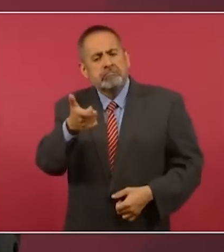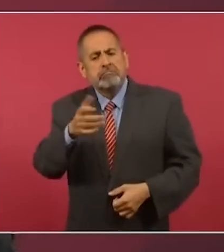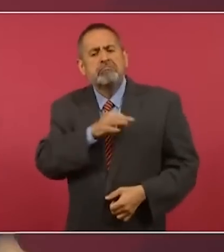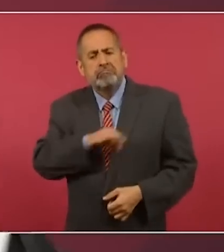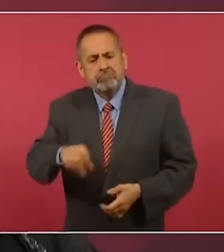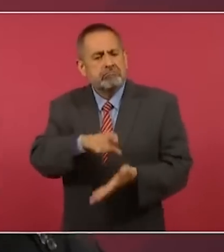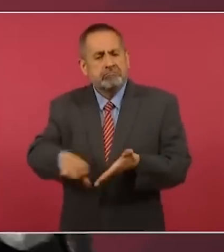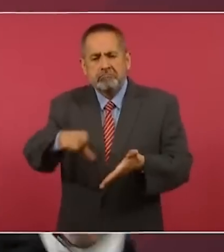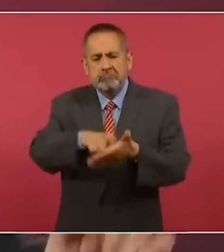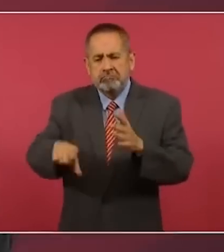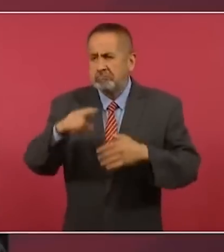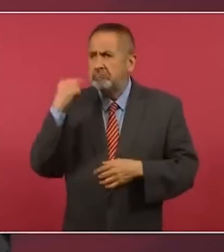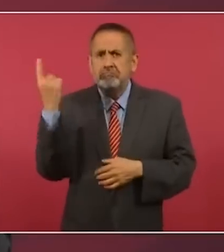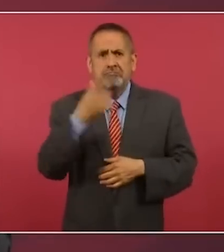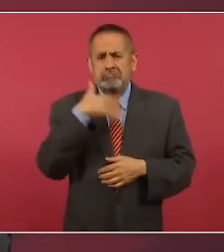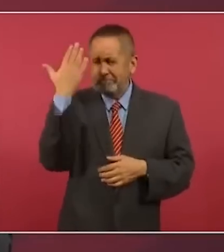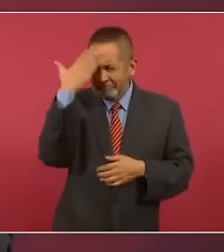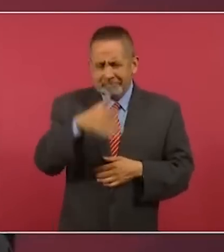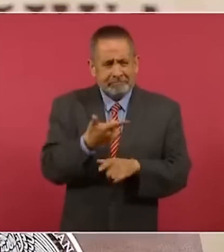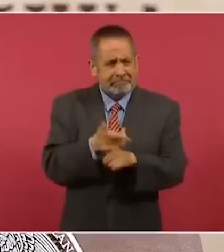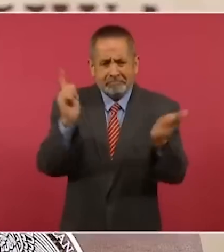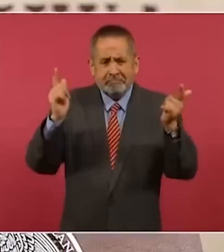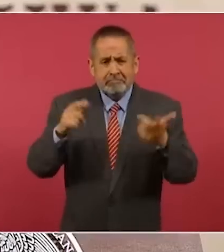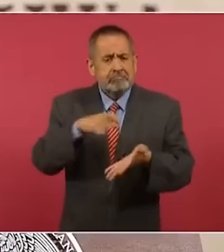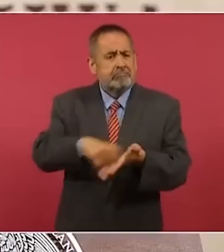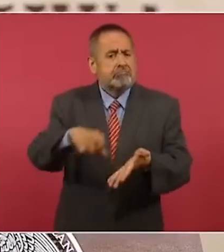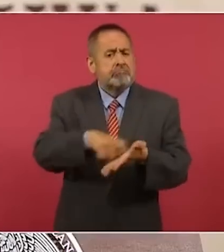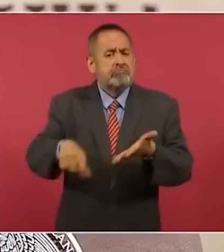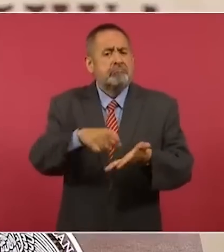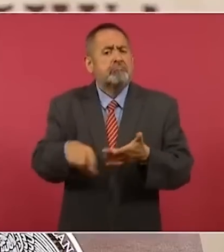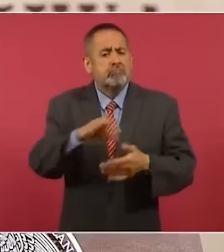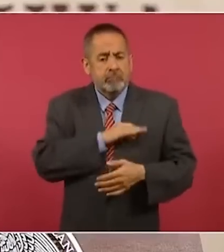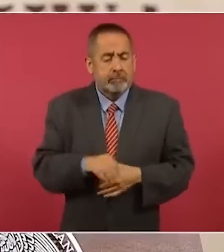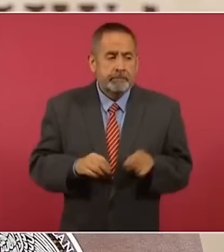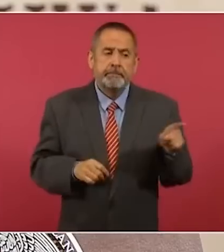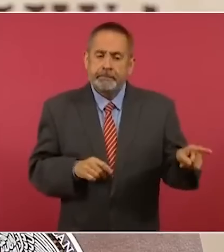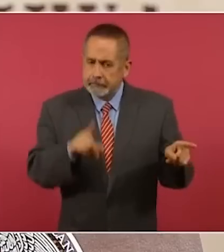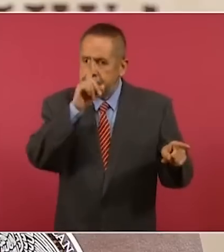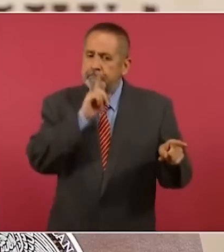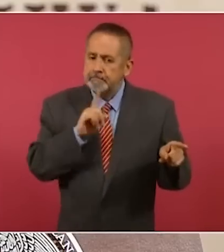y eso lo sabe todo el mundo. Entonces, están mintiendo.